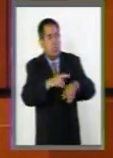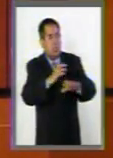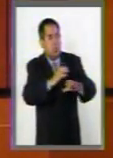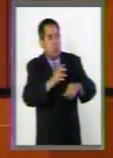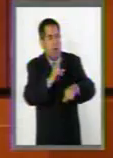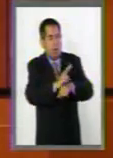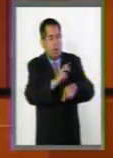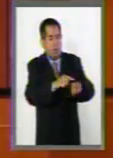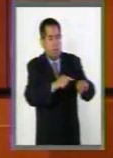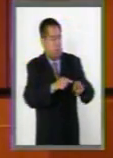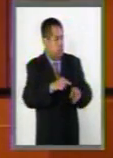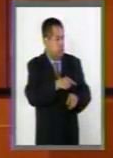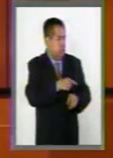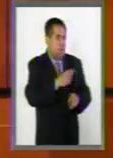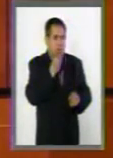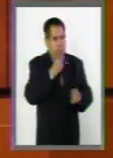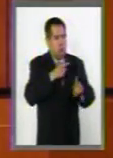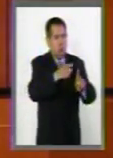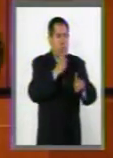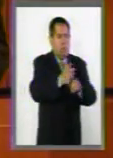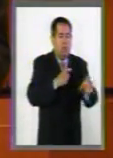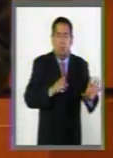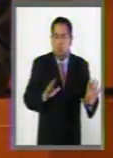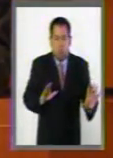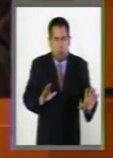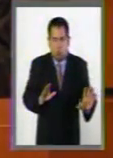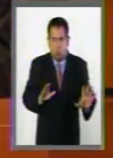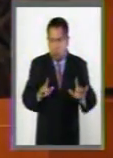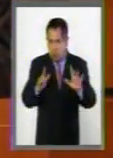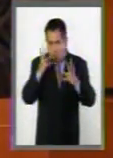representación legal, no se confundan,